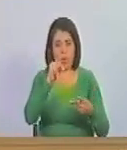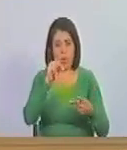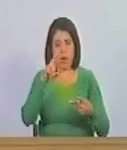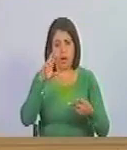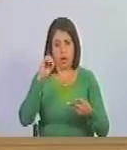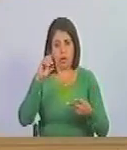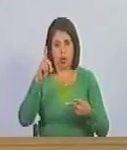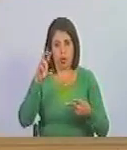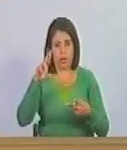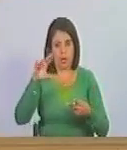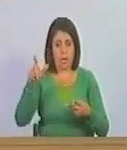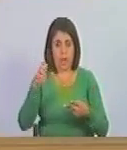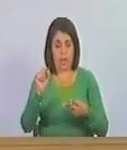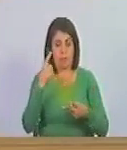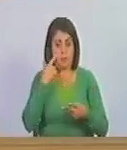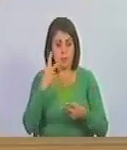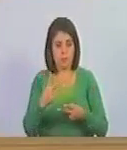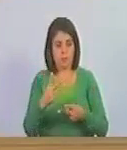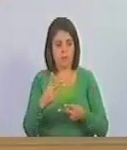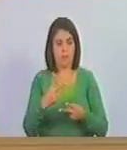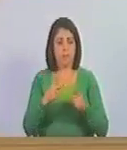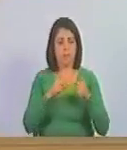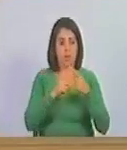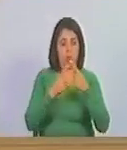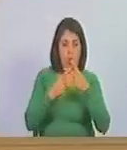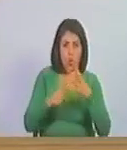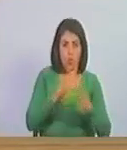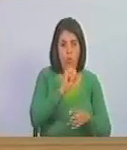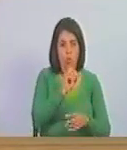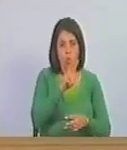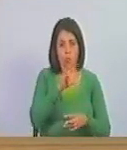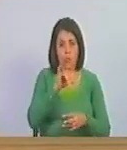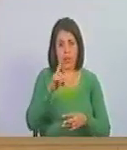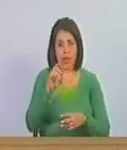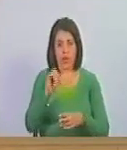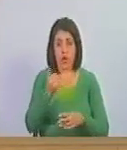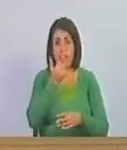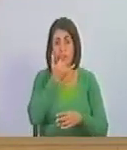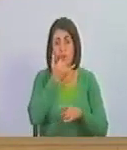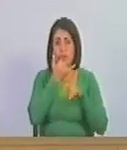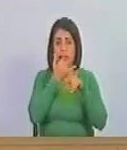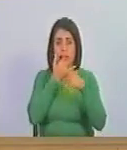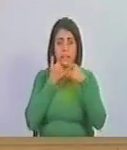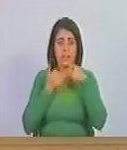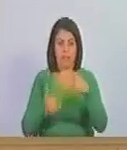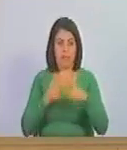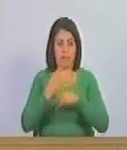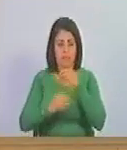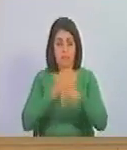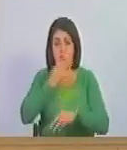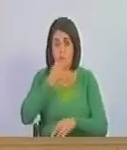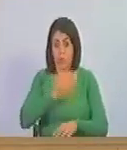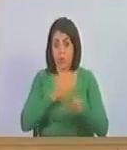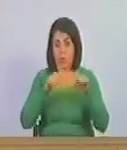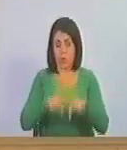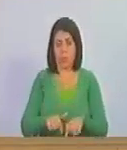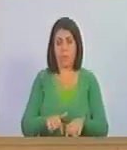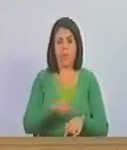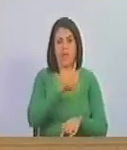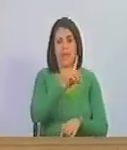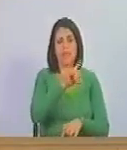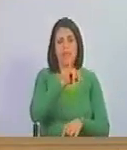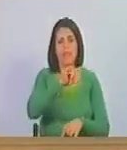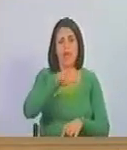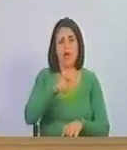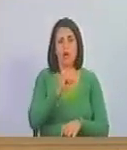porque a la ligereza de José Oviedo y Baños se debe hoy el error de que se siga asegurando que Diego de